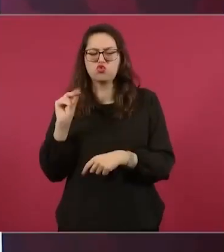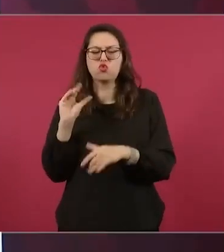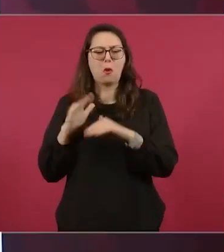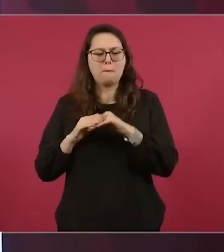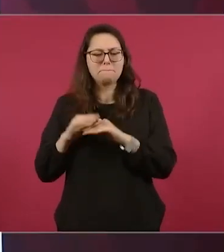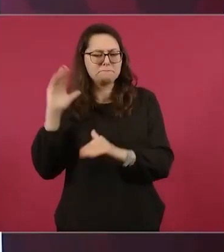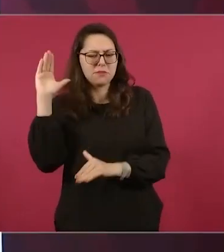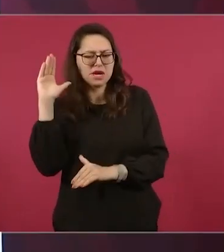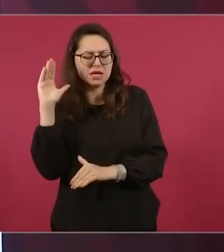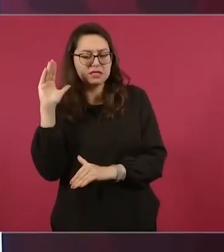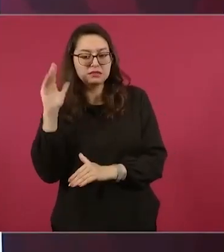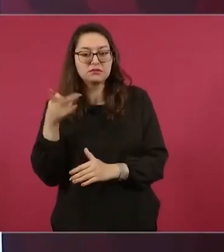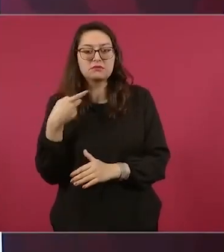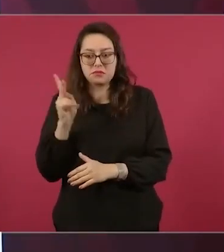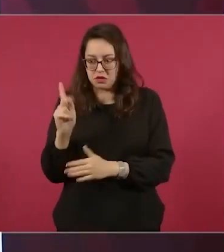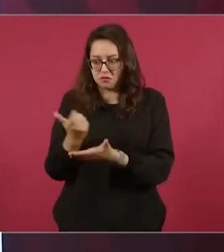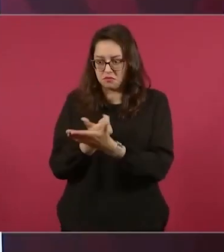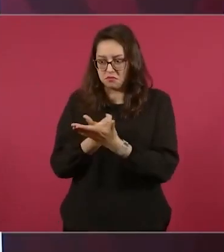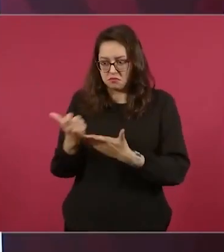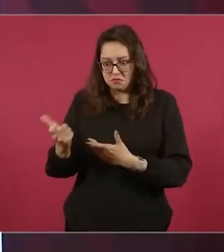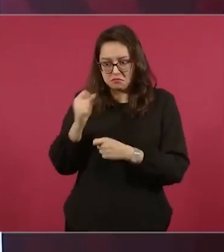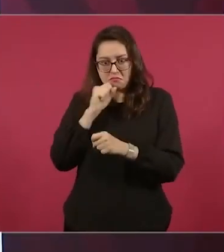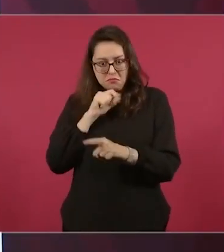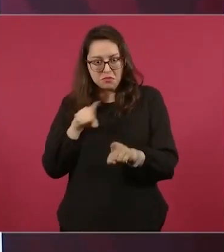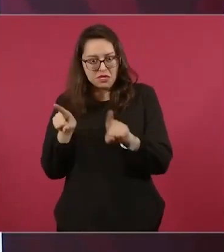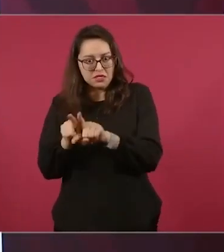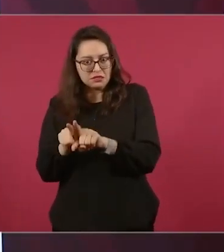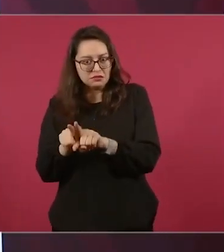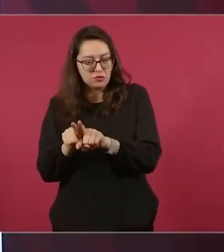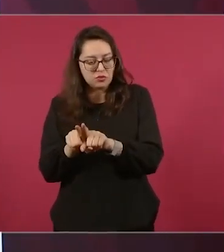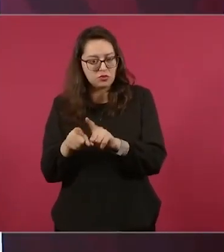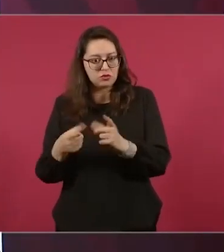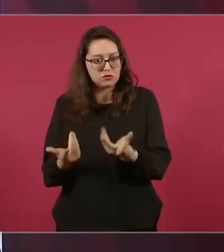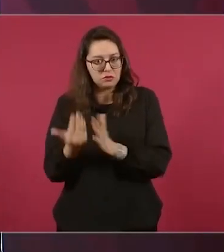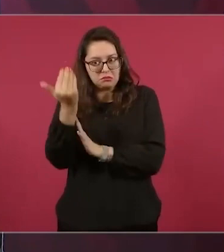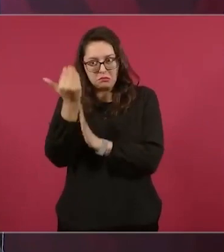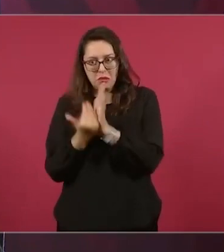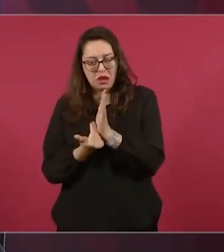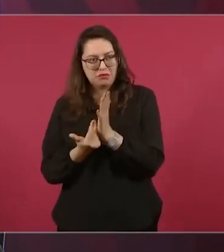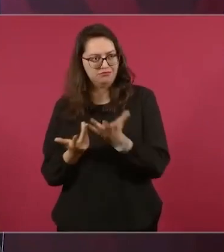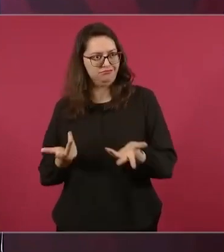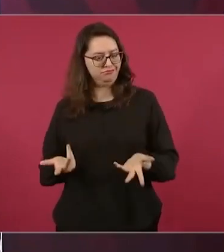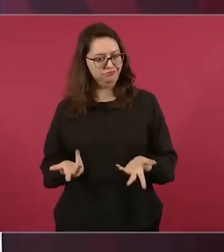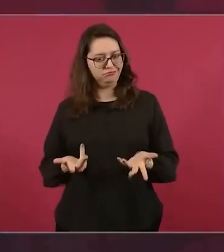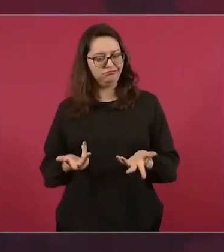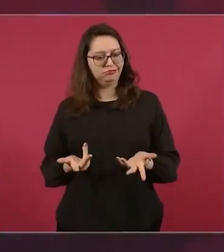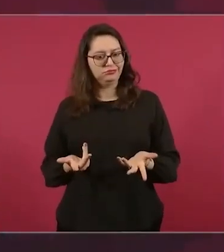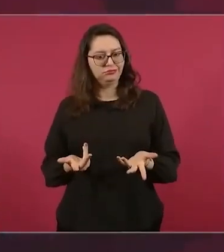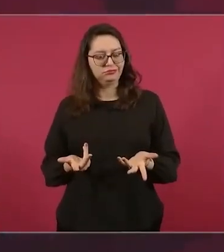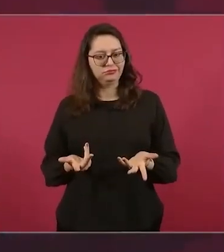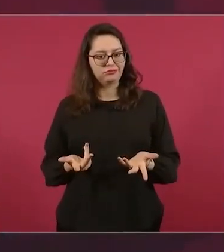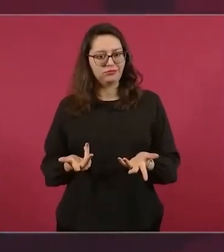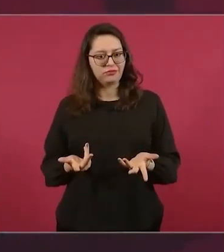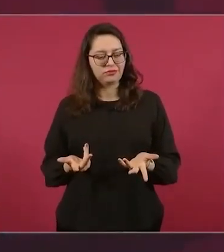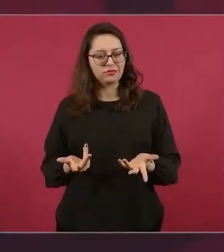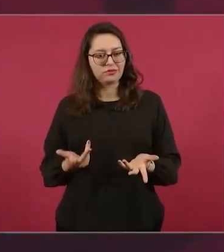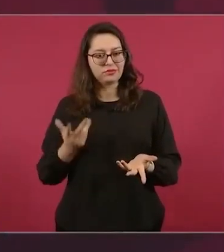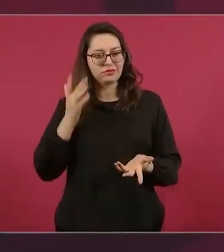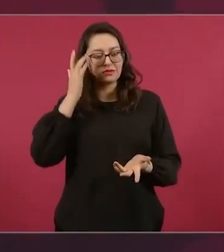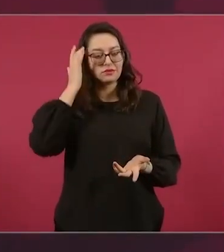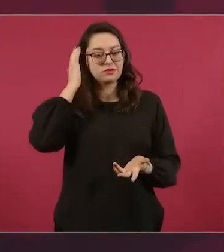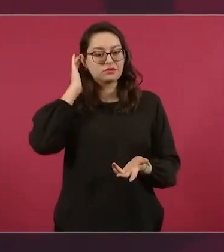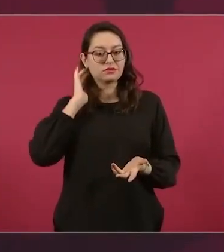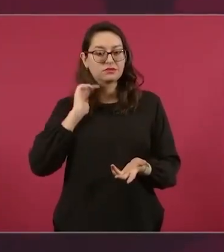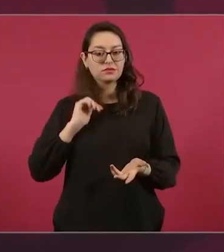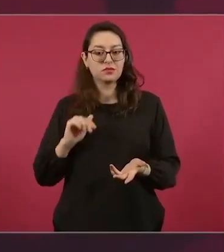establezca un auténtico estado de derecho. Ya ven que en el discurso la ley es la ley, el estado de derecho. Ya debe hacerse a lado la simulación y que de verdad